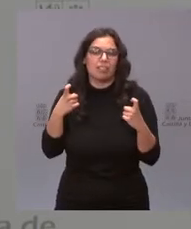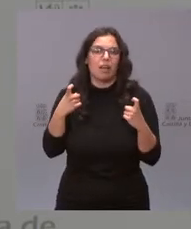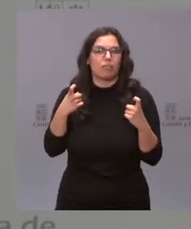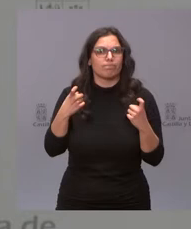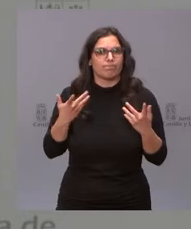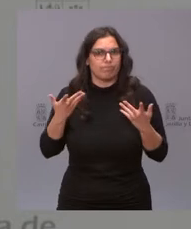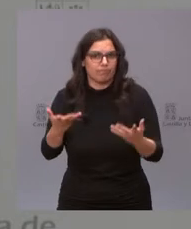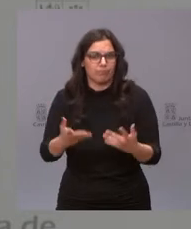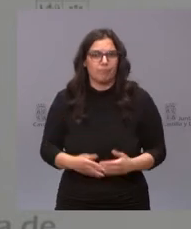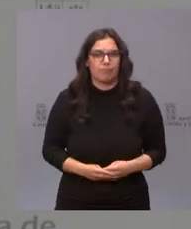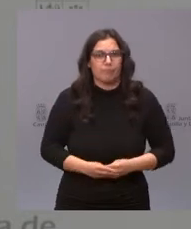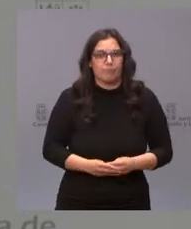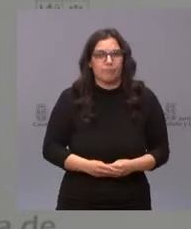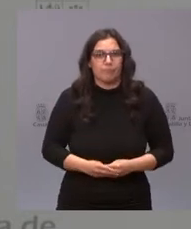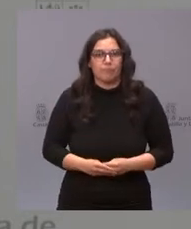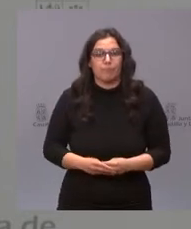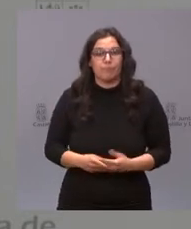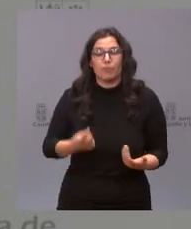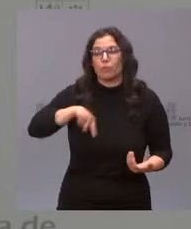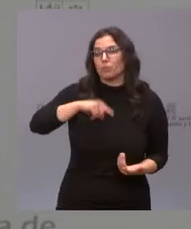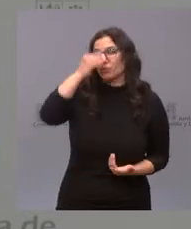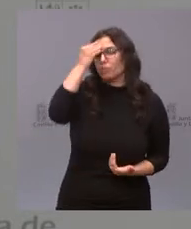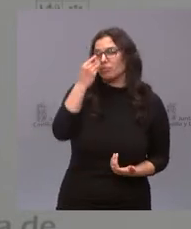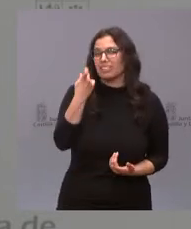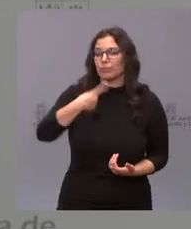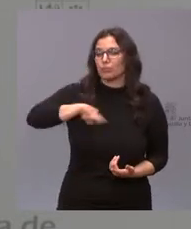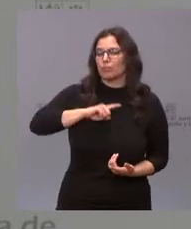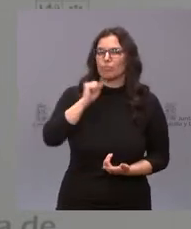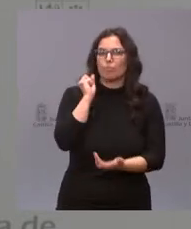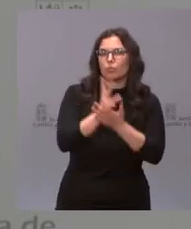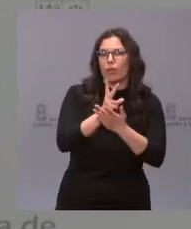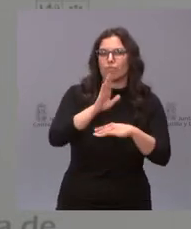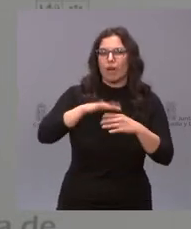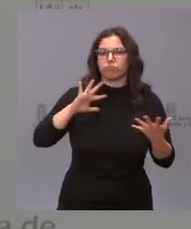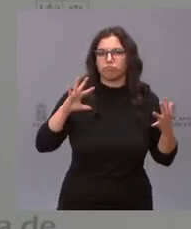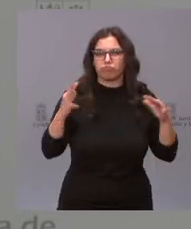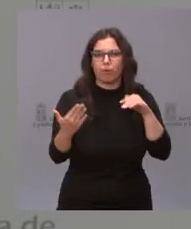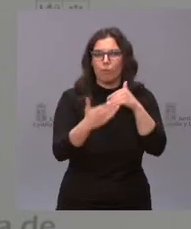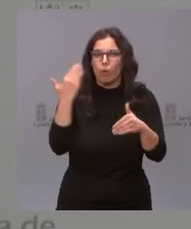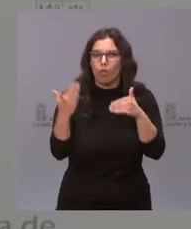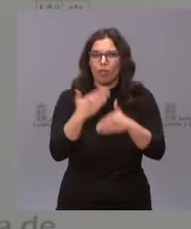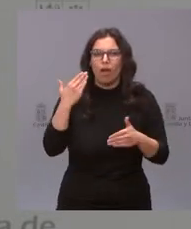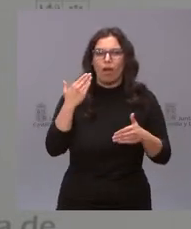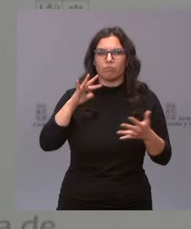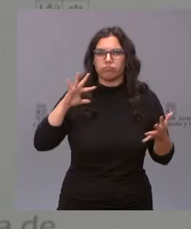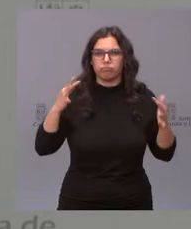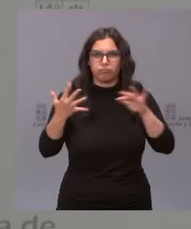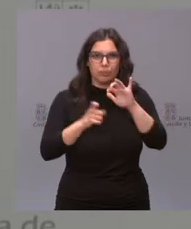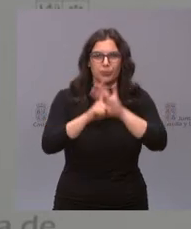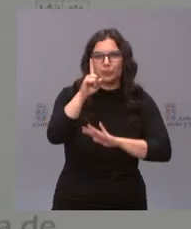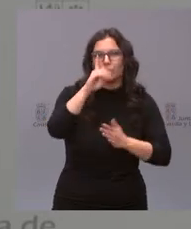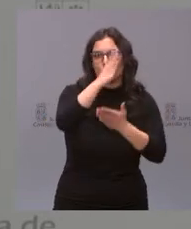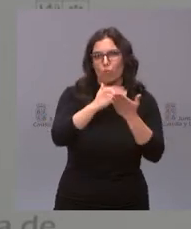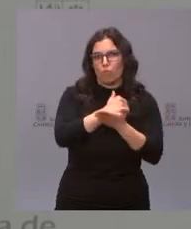Creo que tenemos que apostar claramente por la modernización y la transformación de nuestra comunidad autónoma